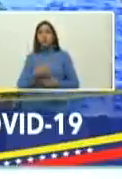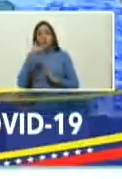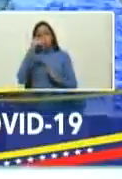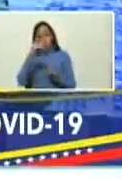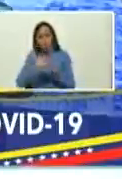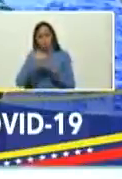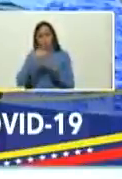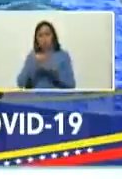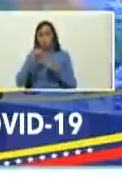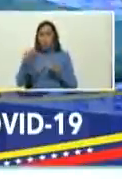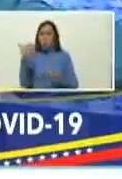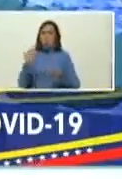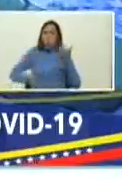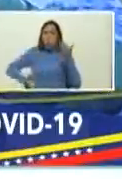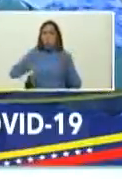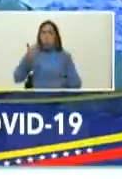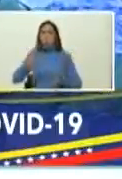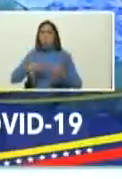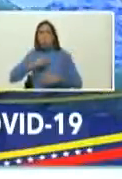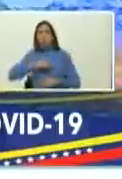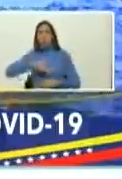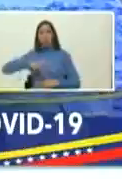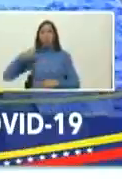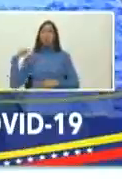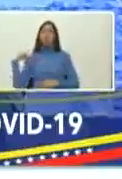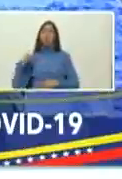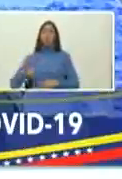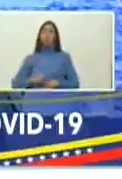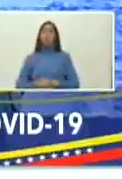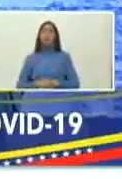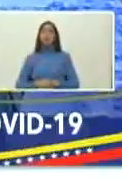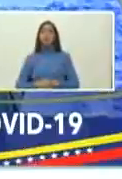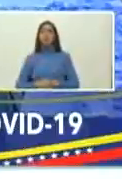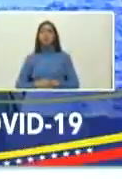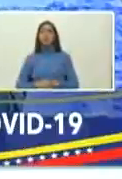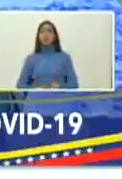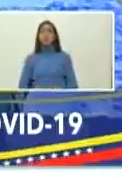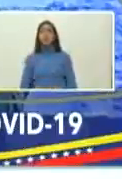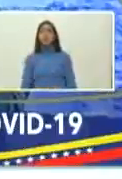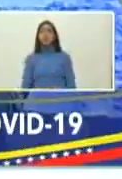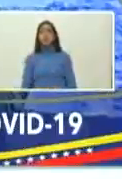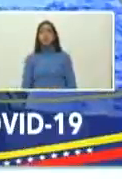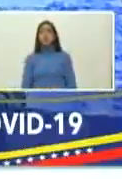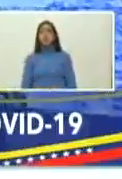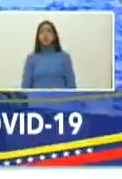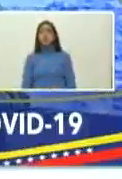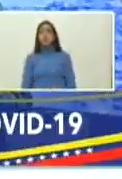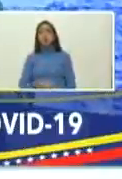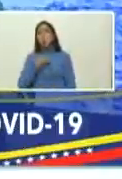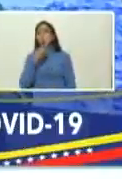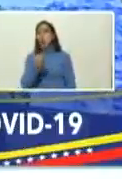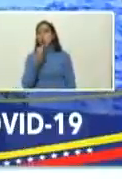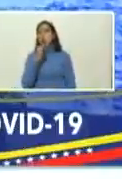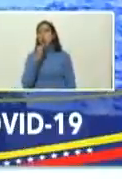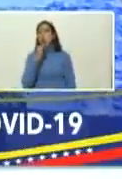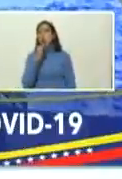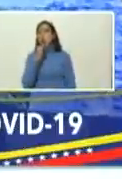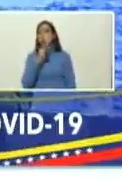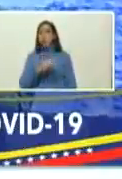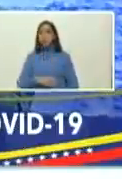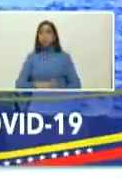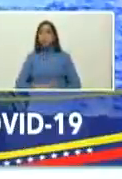anterior y este es el punto más bajo que hemos tenido en más de un año buenas noticias buenas